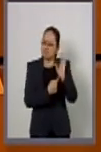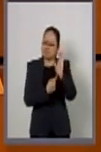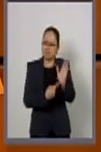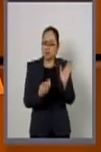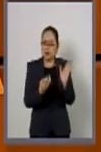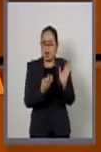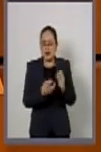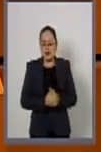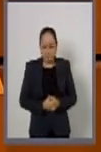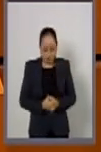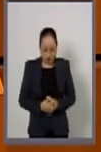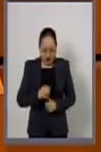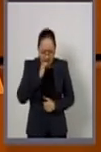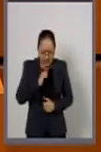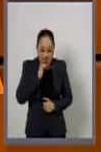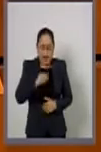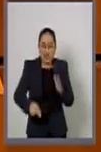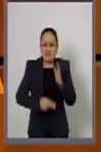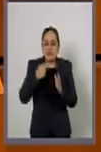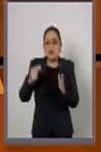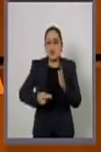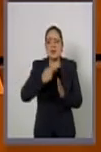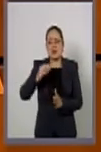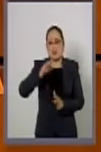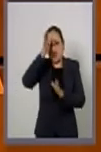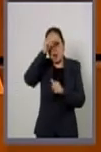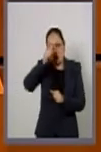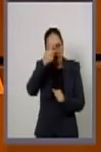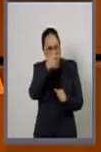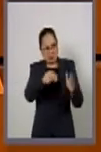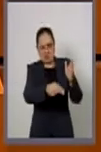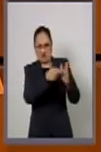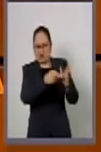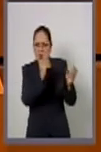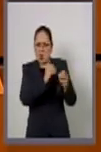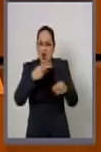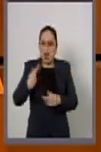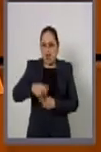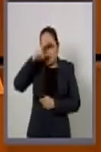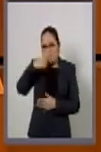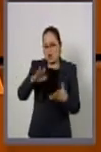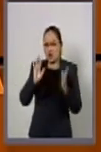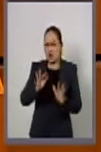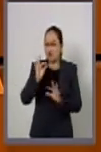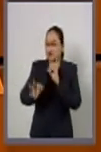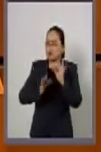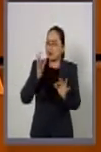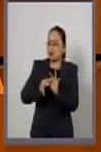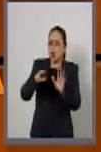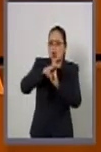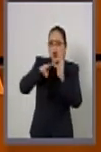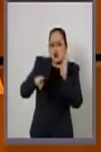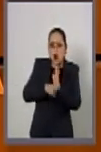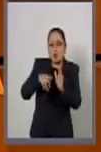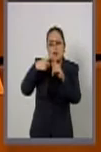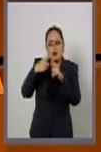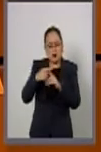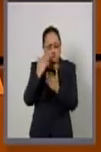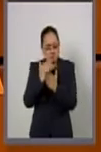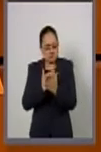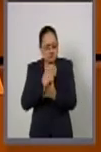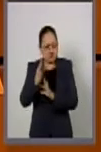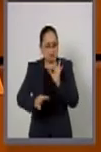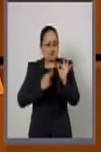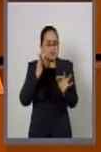Sin necesidad de firmar lamentada convención, México ya cumple con todas las disposiciones y prácticas